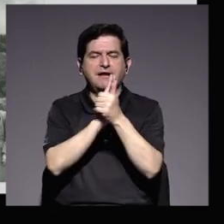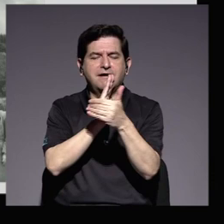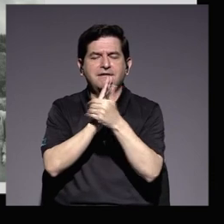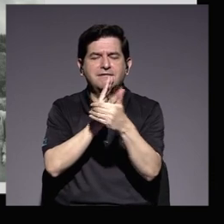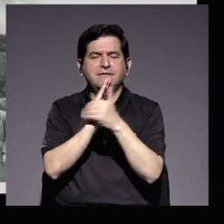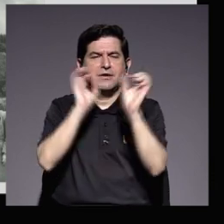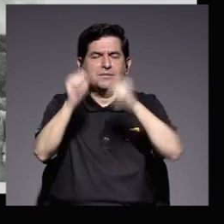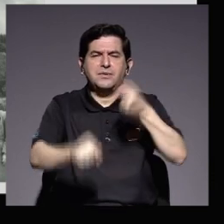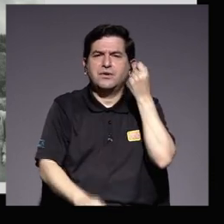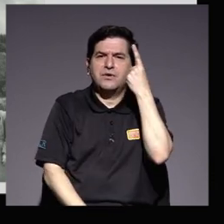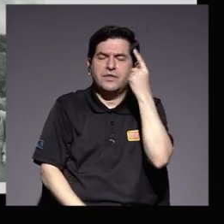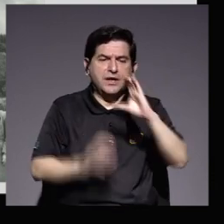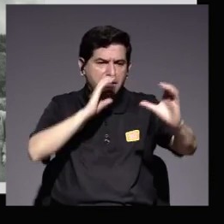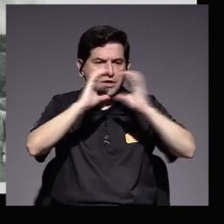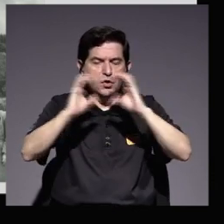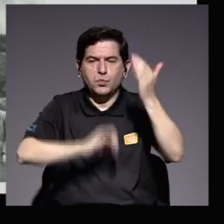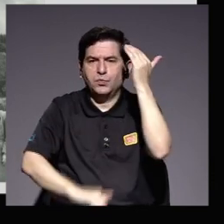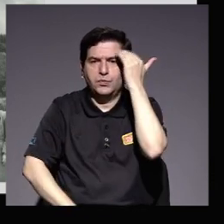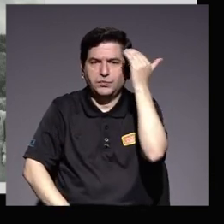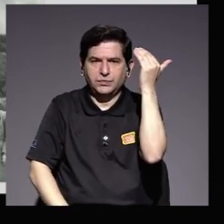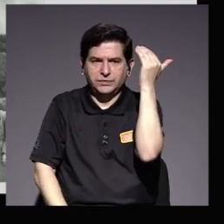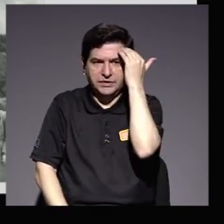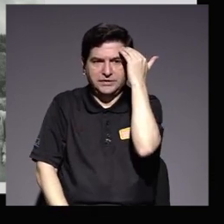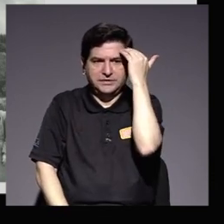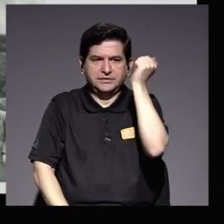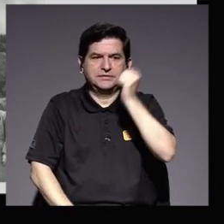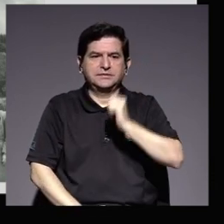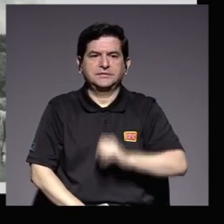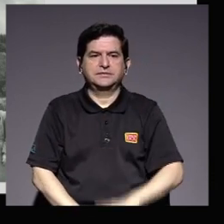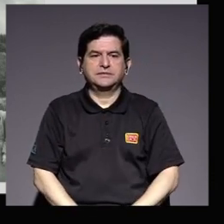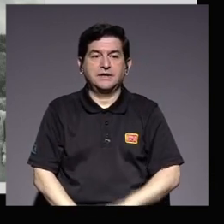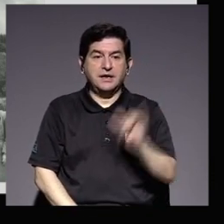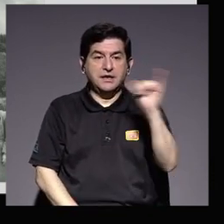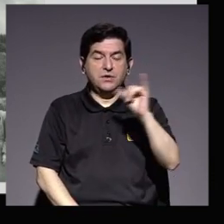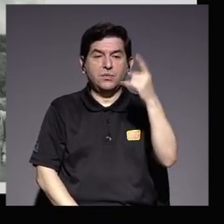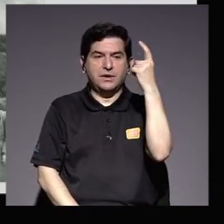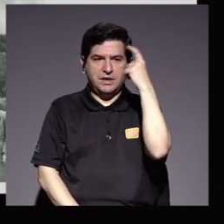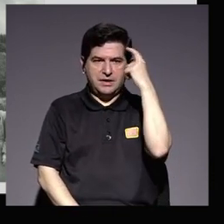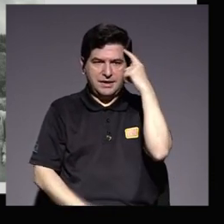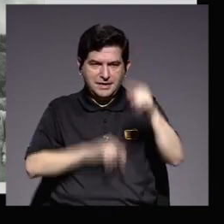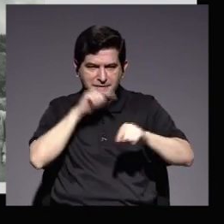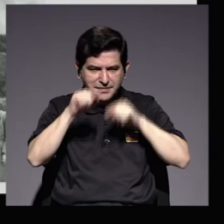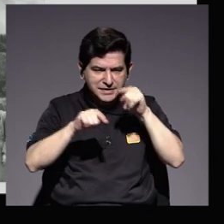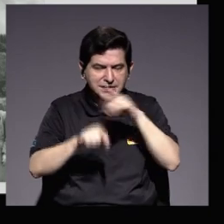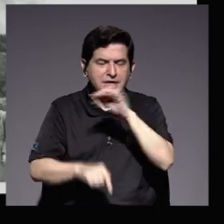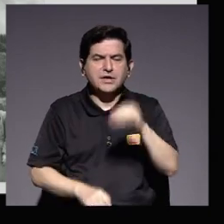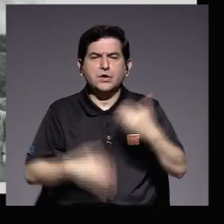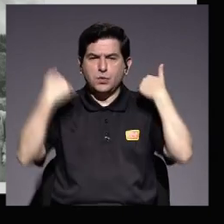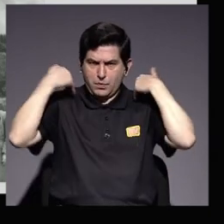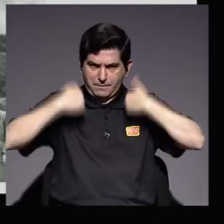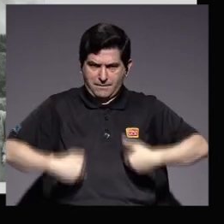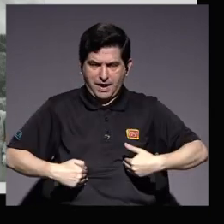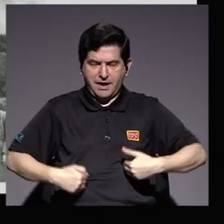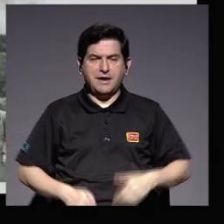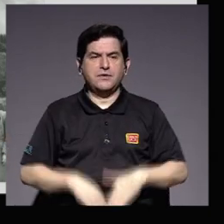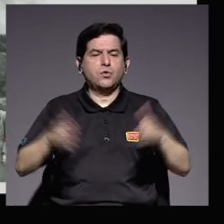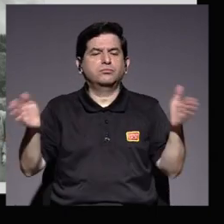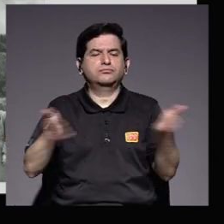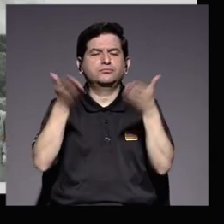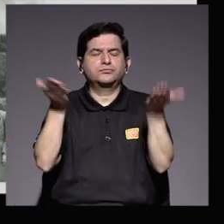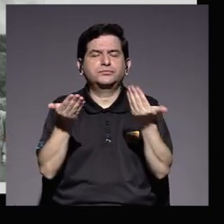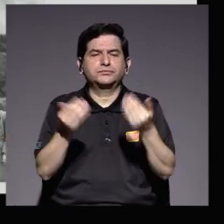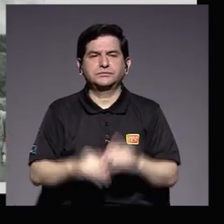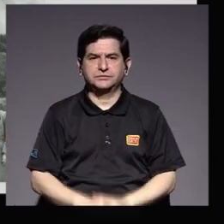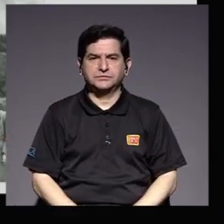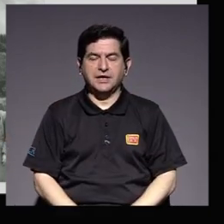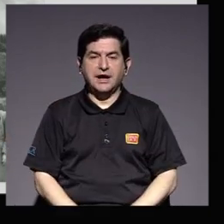para comprender y transmitir el conocimiento. A su vez, el pensamiento crítico y humanista es aliciente para contar cada